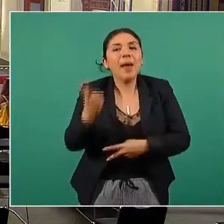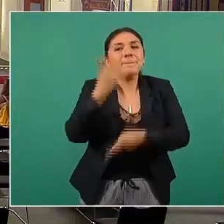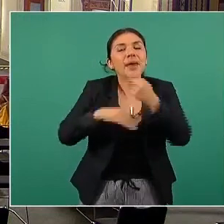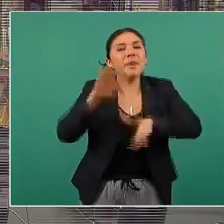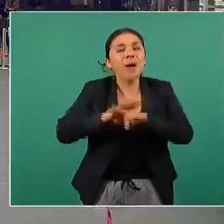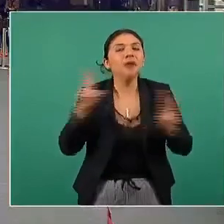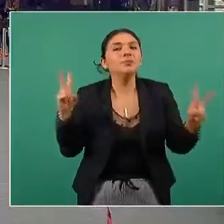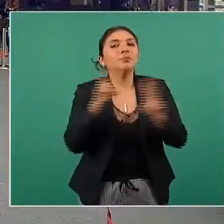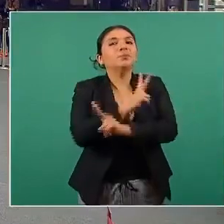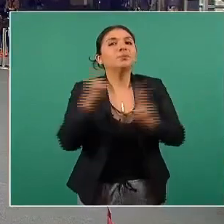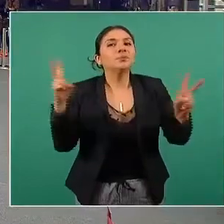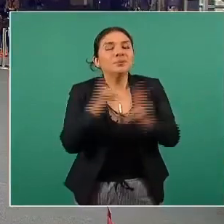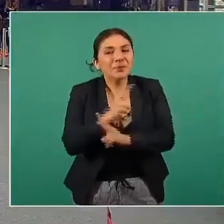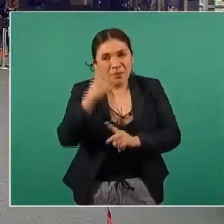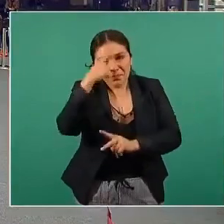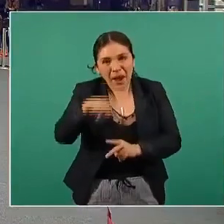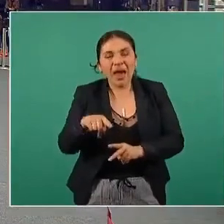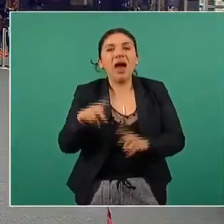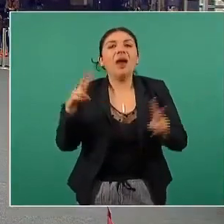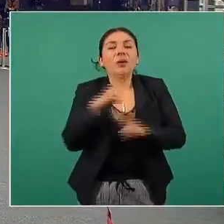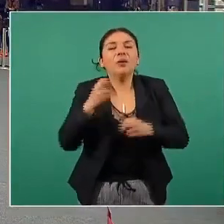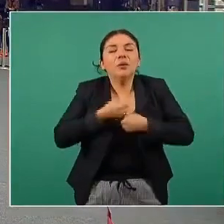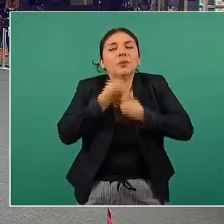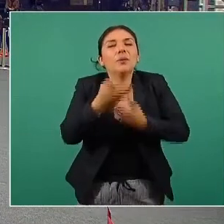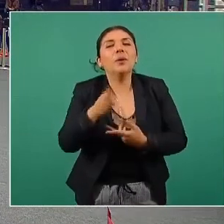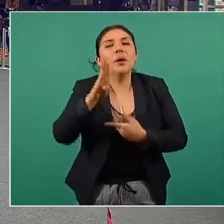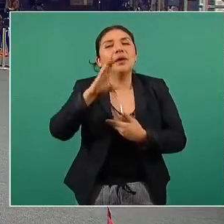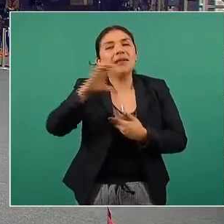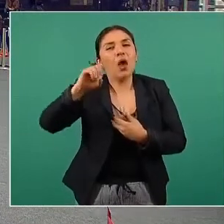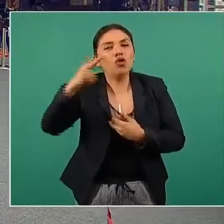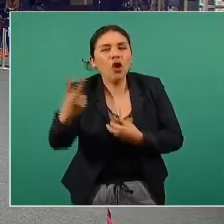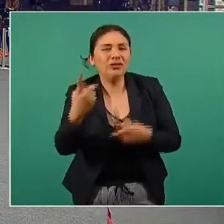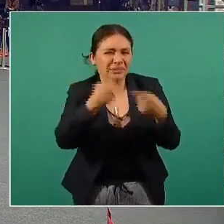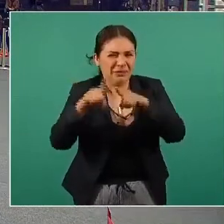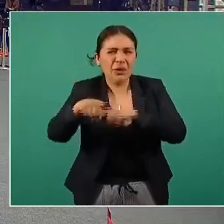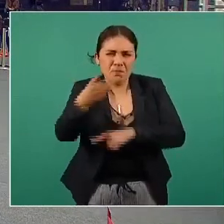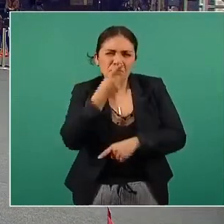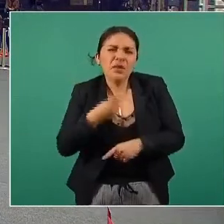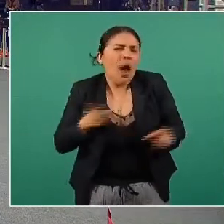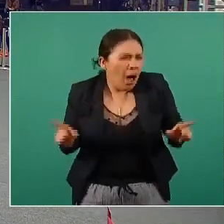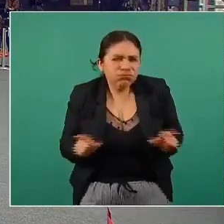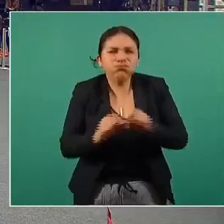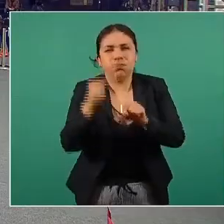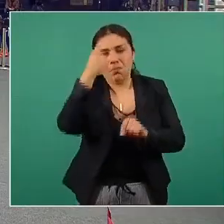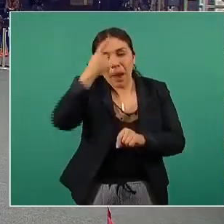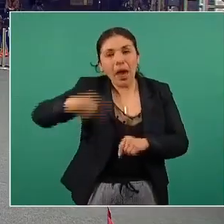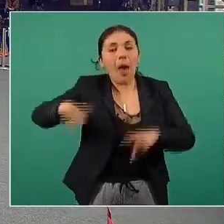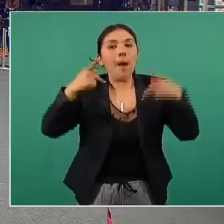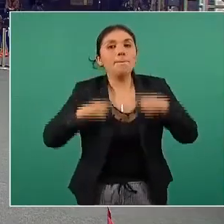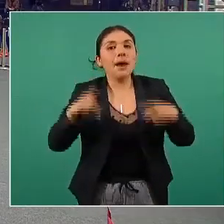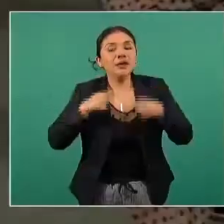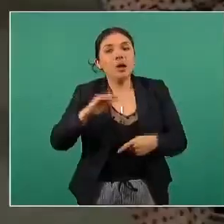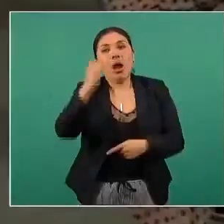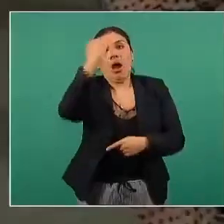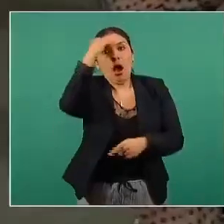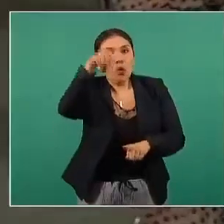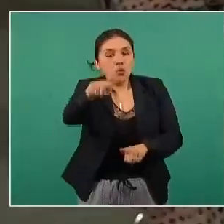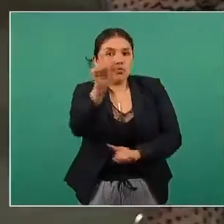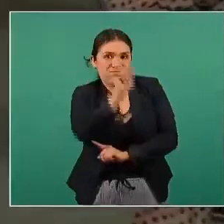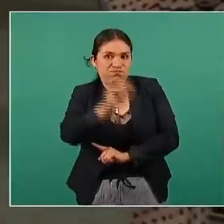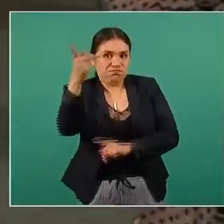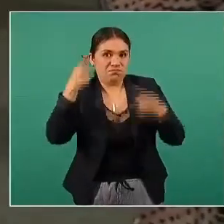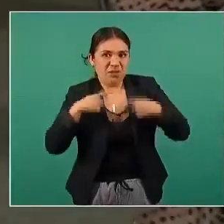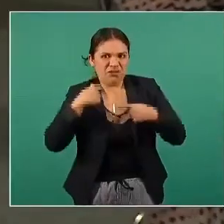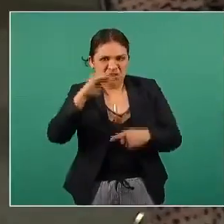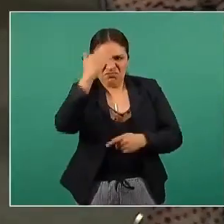oxígeno y la salida del dióxido de carbono si nos pudiera resumir para que la gente pues conozca en voz del experto que